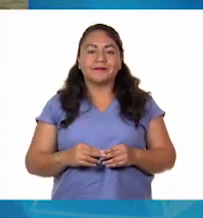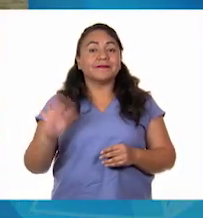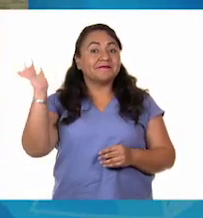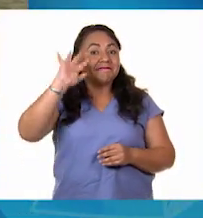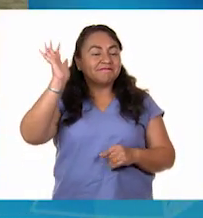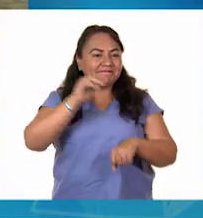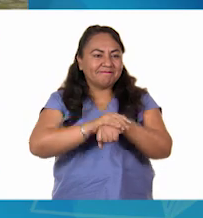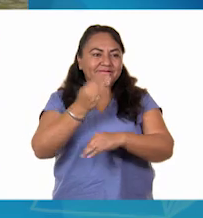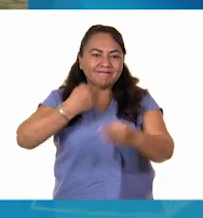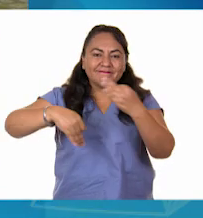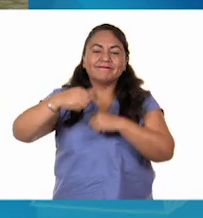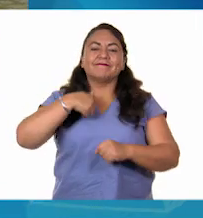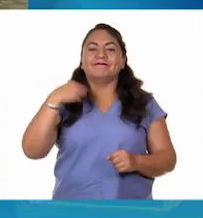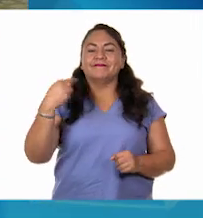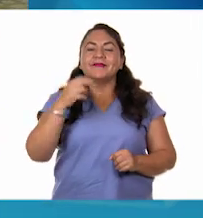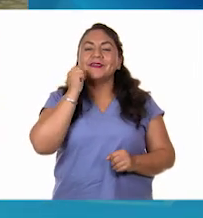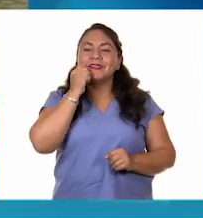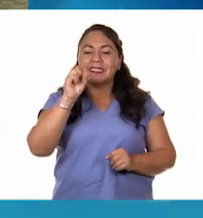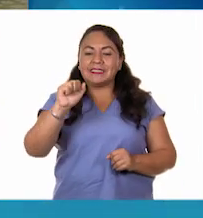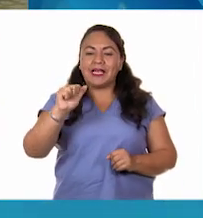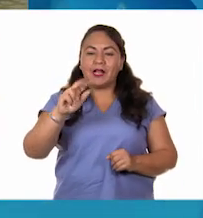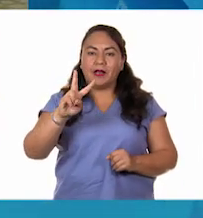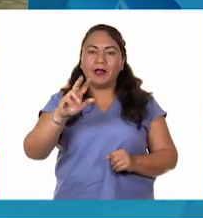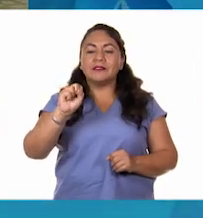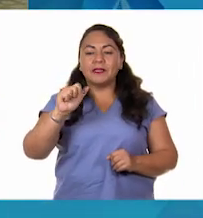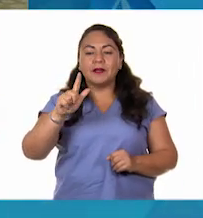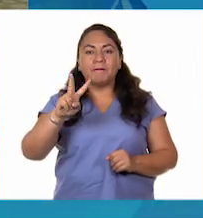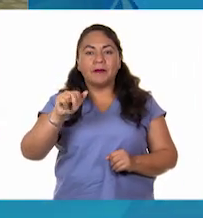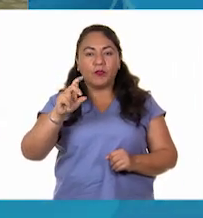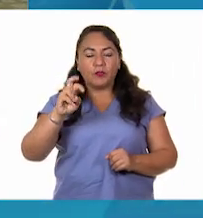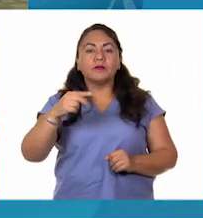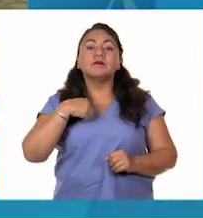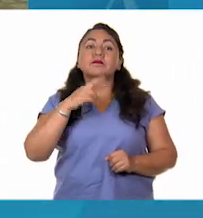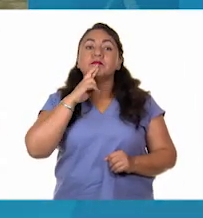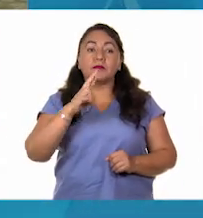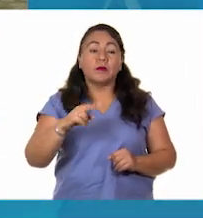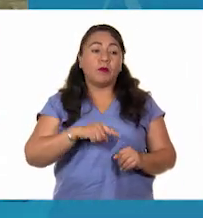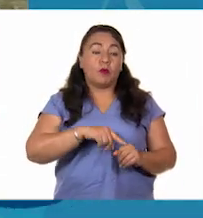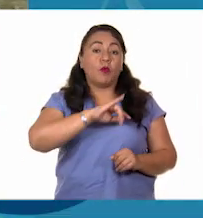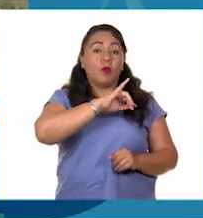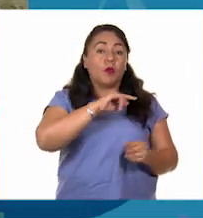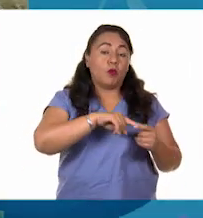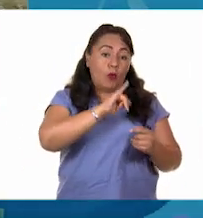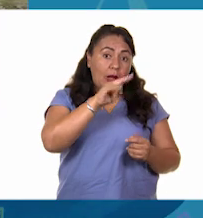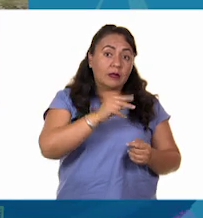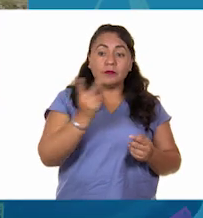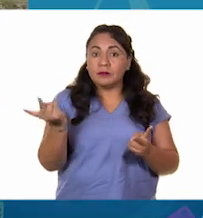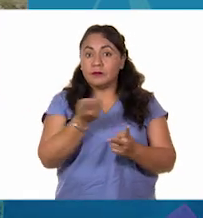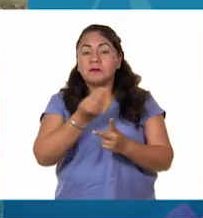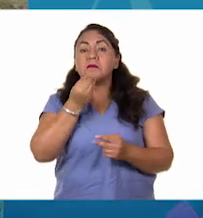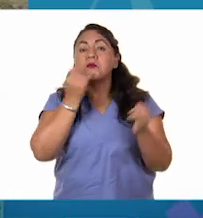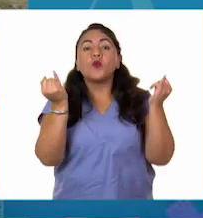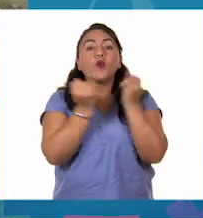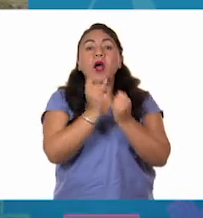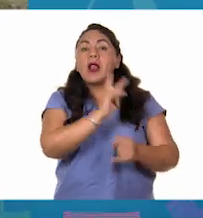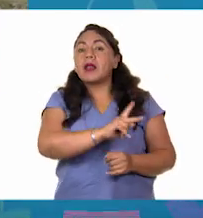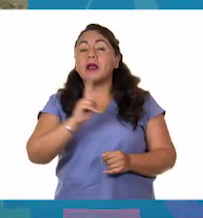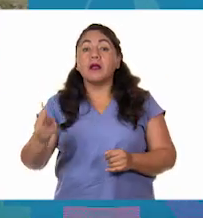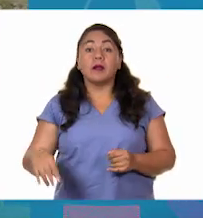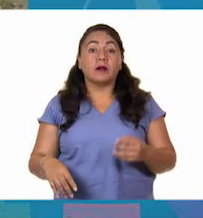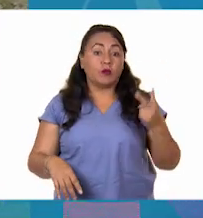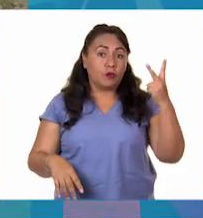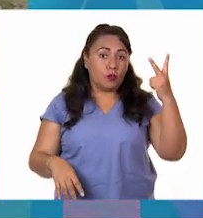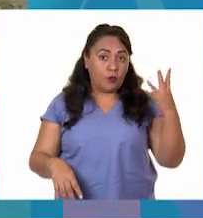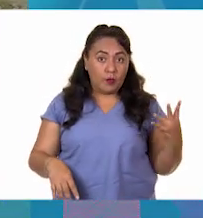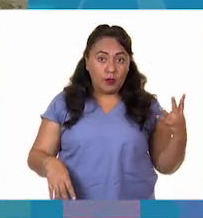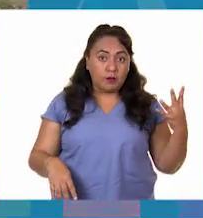Hola, amigos. Mi nombre es Salvador. Y mi respuesta es que Juan y Ibero han comido lo mismo, porque dos